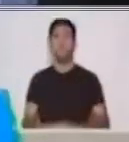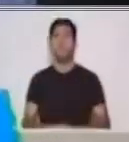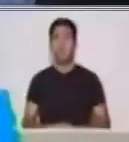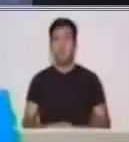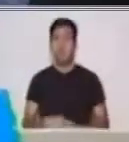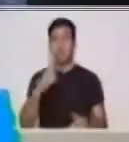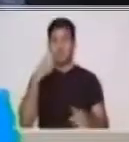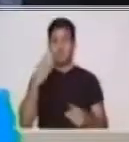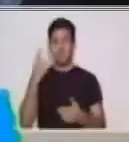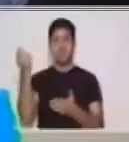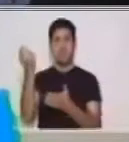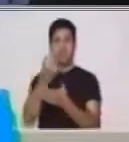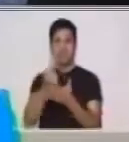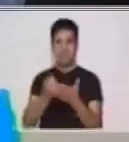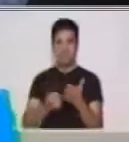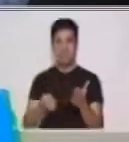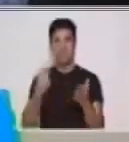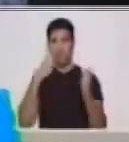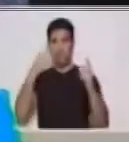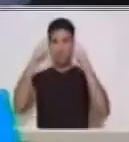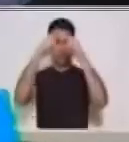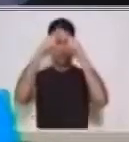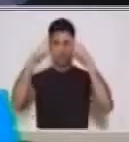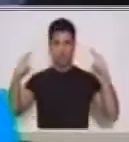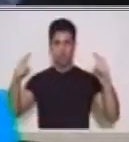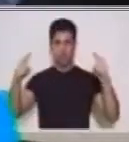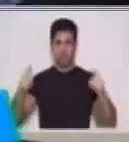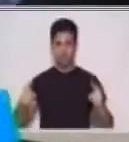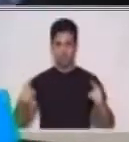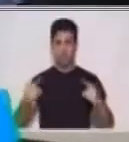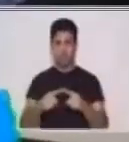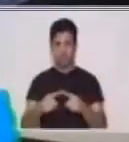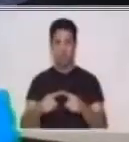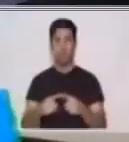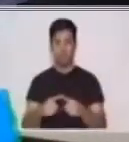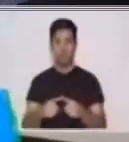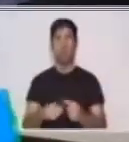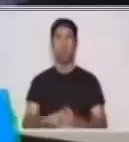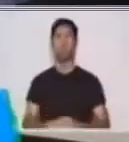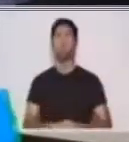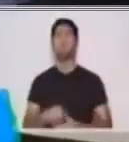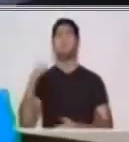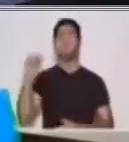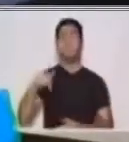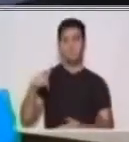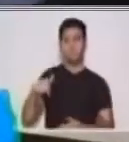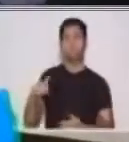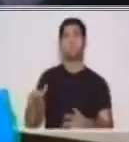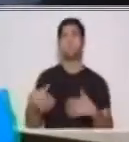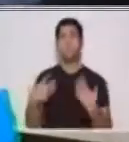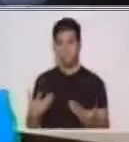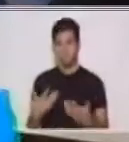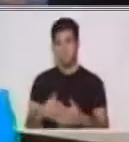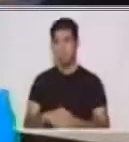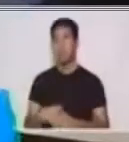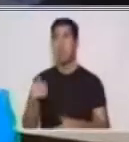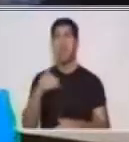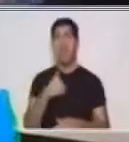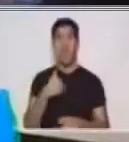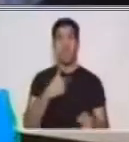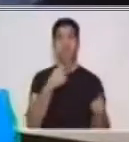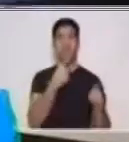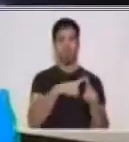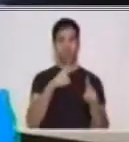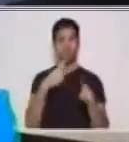geométrico como lo que es un hexágono, por tener seis lados. En este caso tenemos variaciones